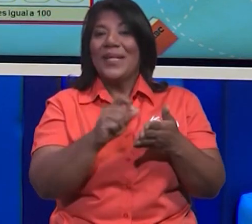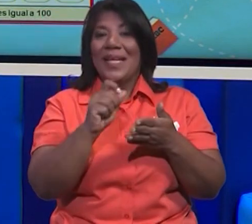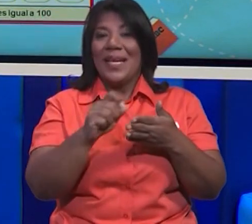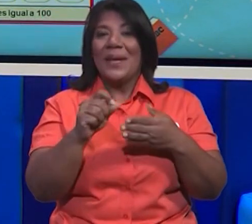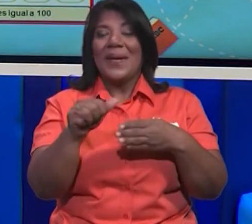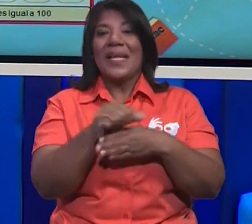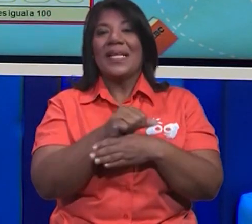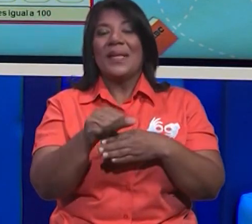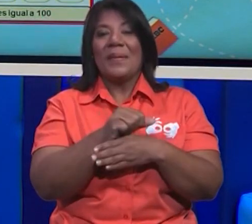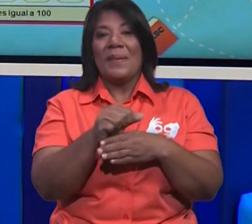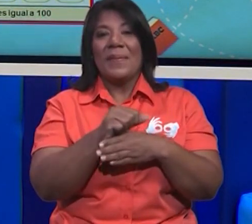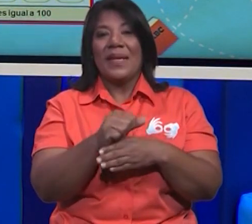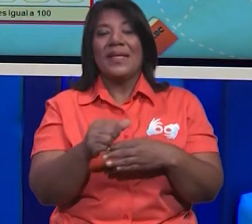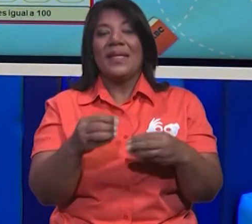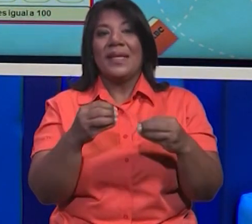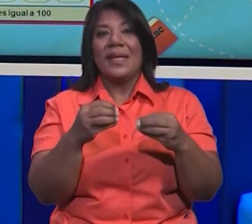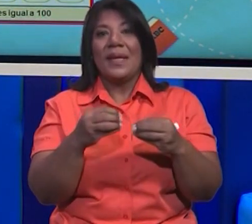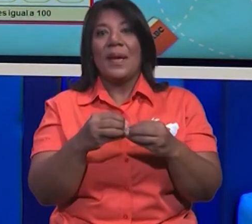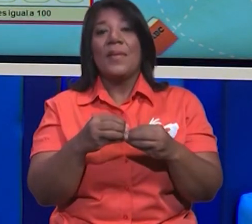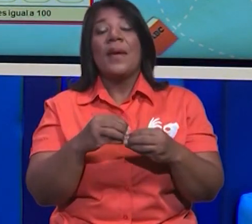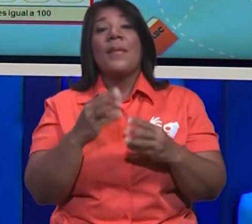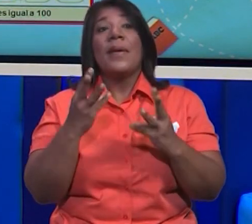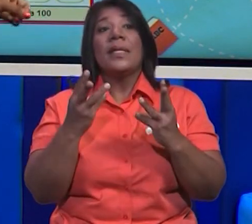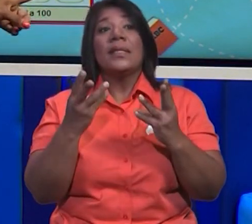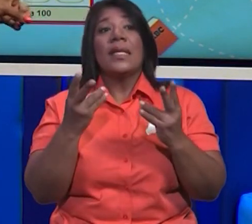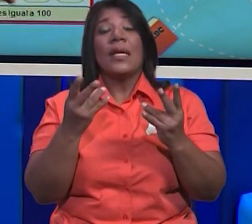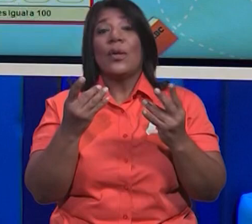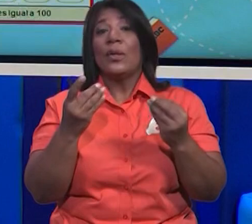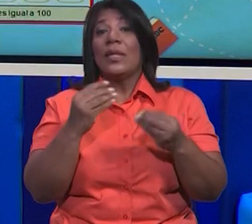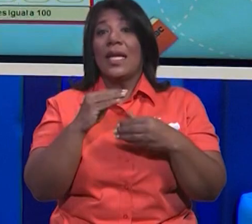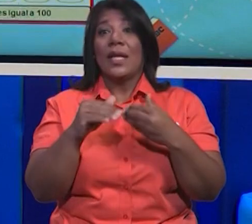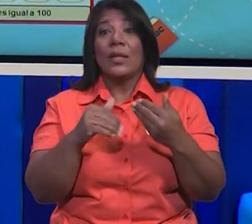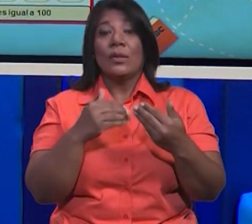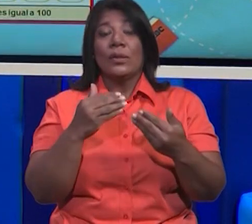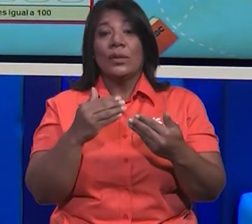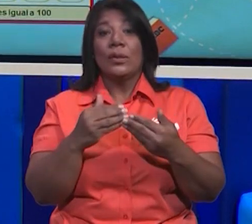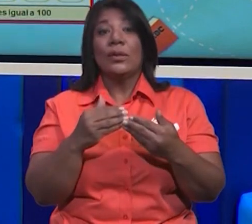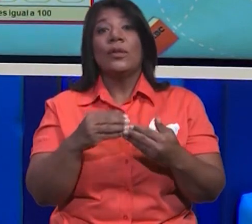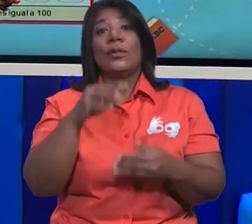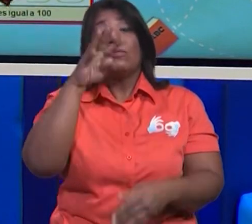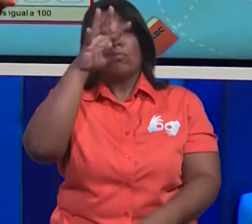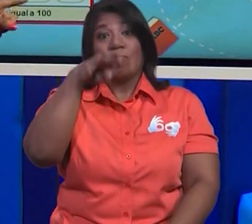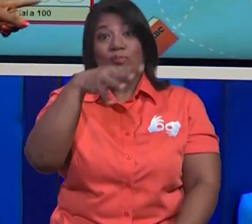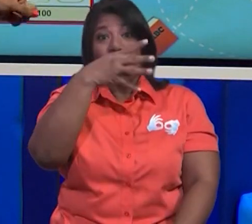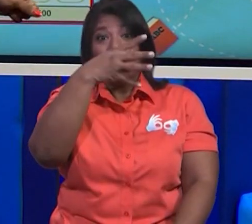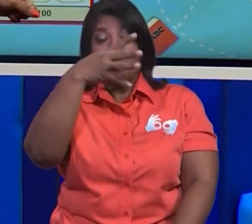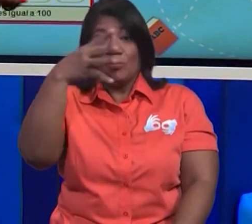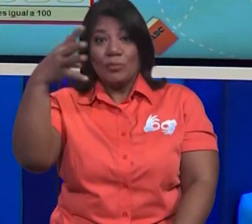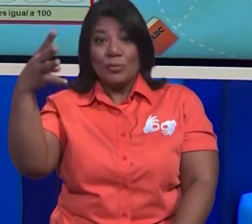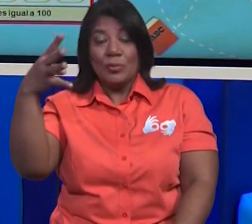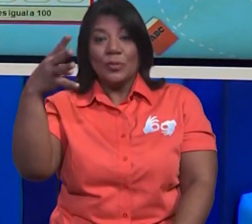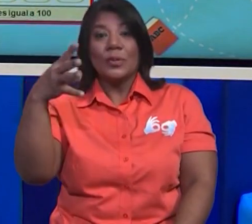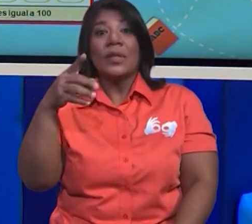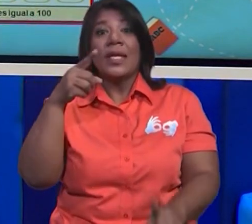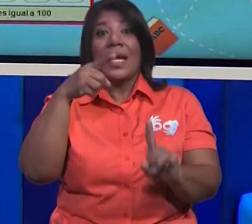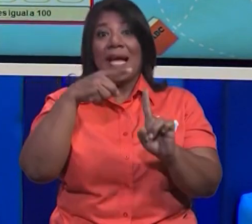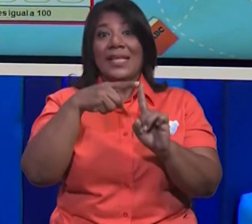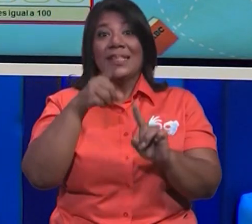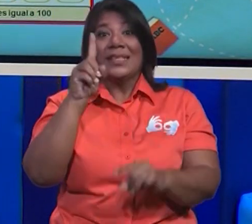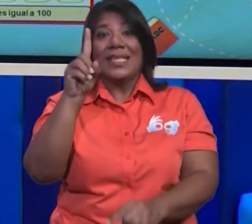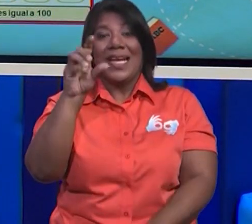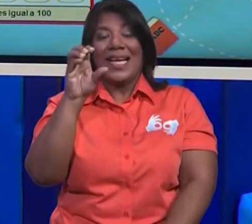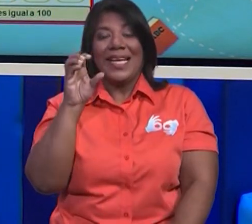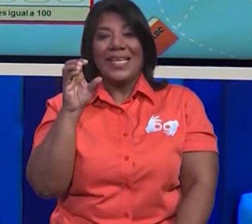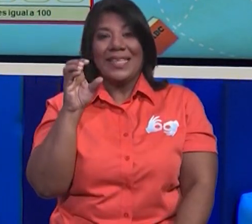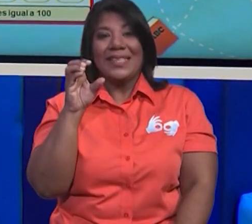practicando. Y vas a contarlos todos, vas a completar los cuadros, el cuadro con los números hasta el 100.